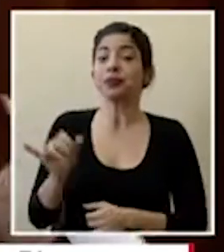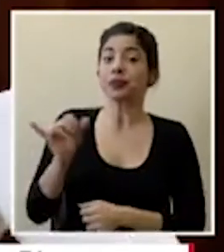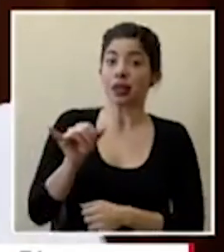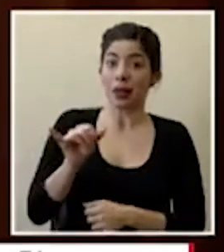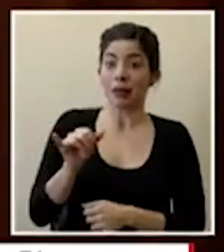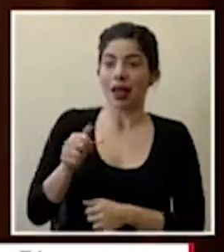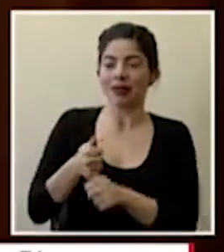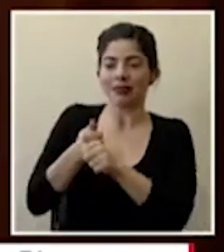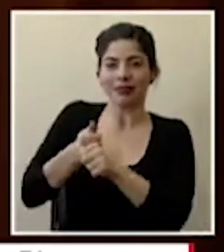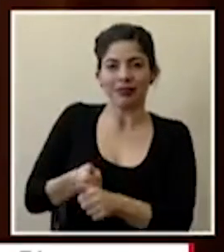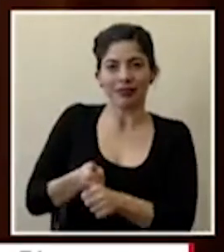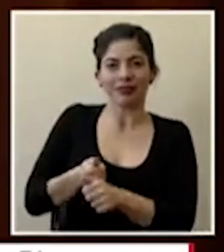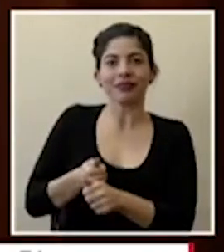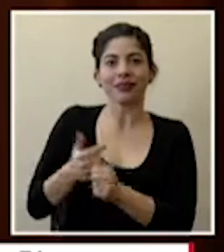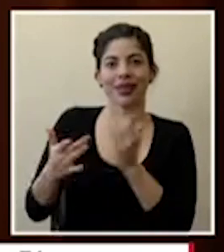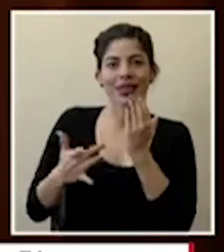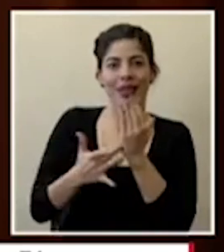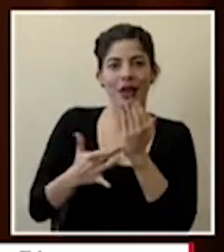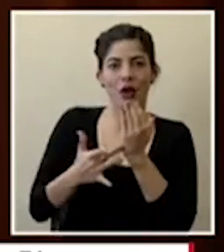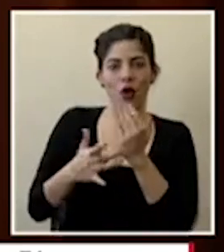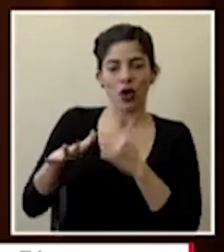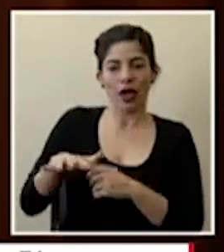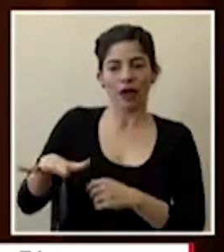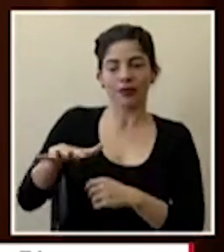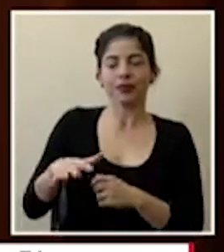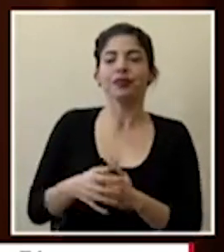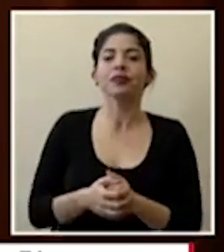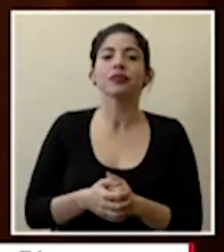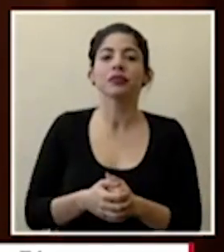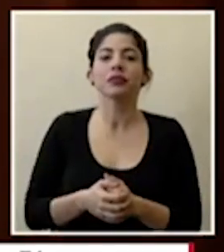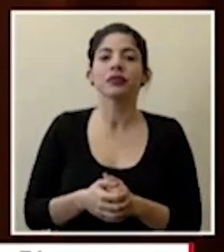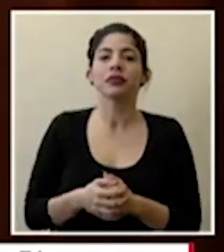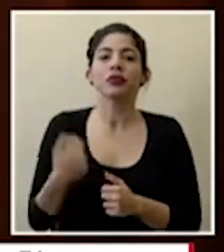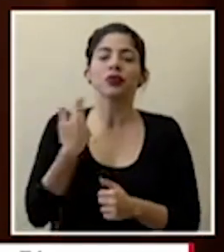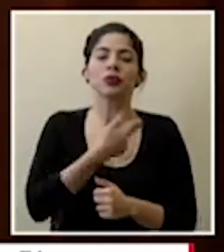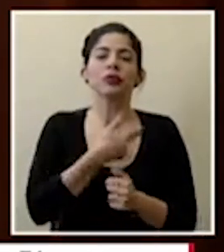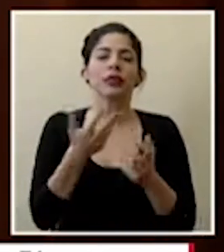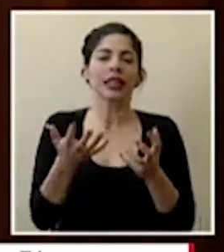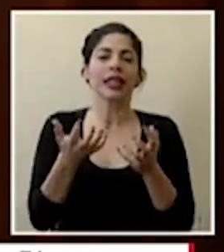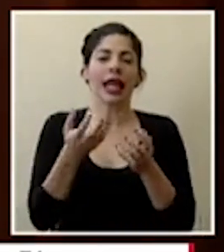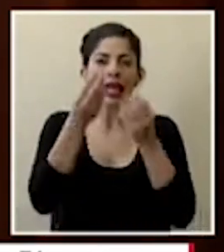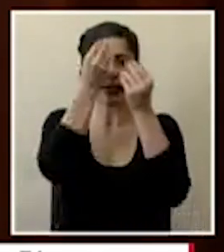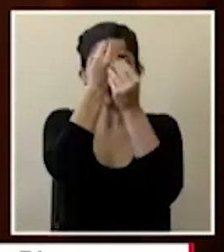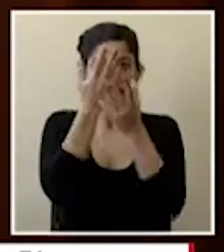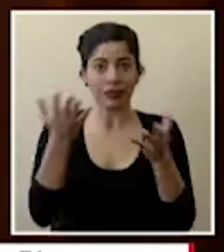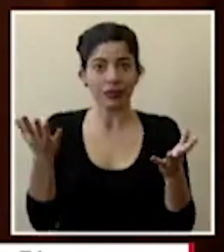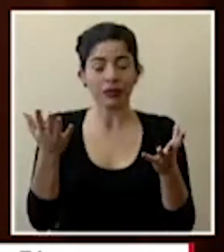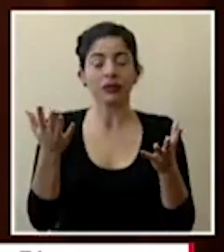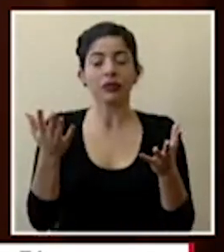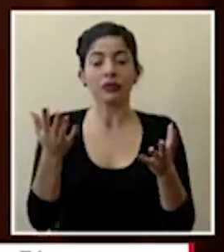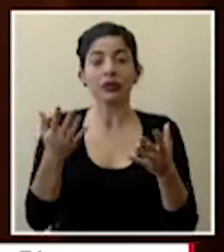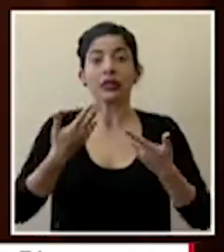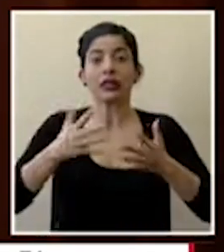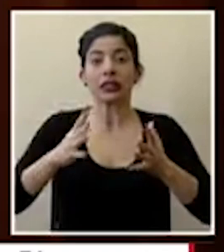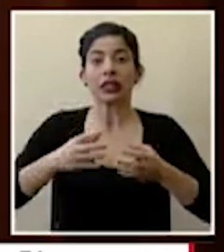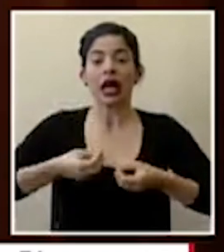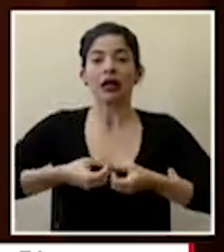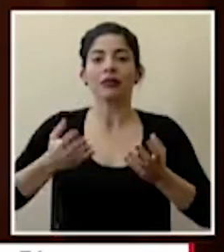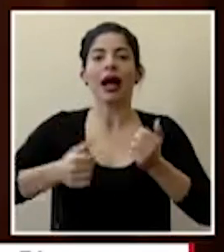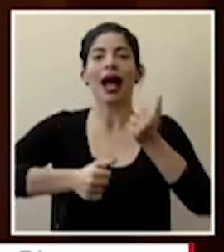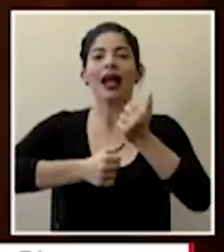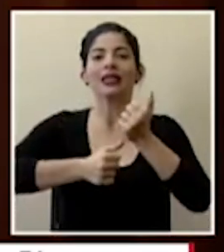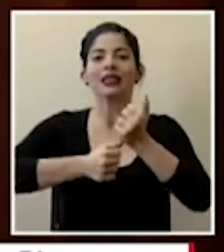siguiendo la línea tecnológica queremos anunciar que se está o se lanzó el asistente